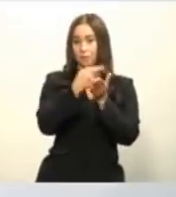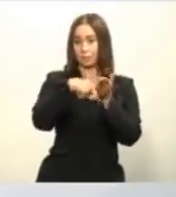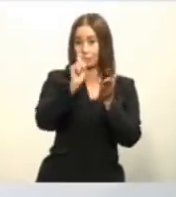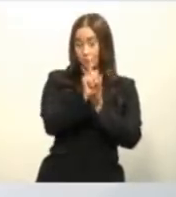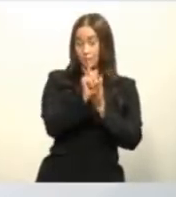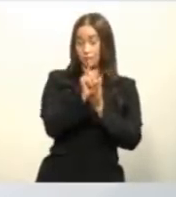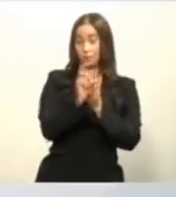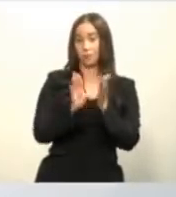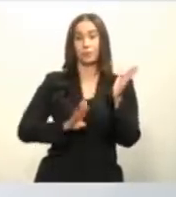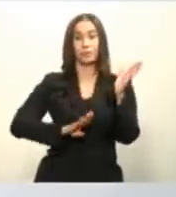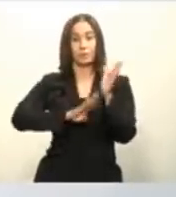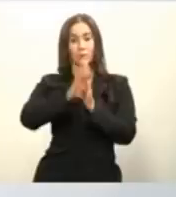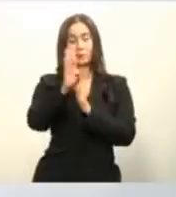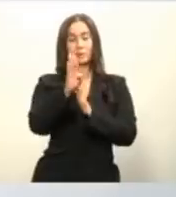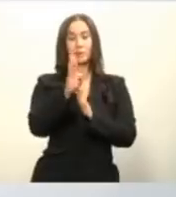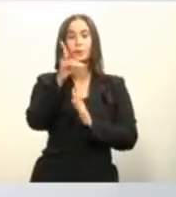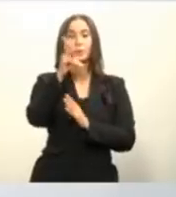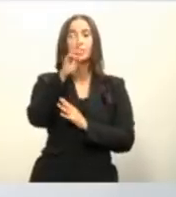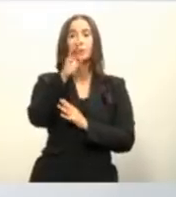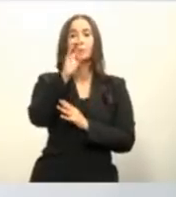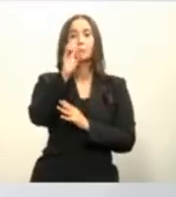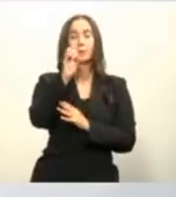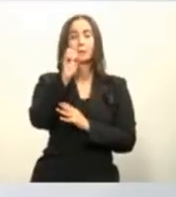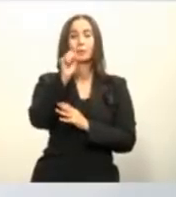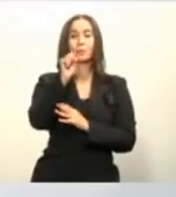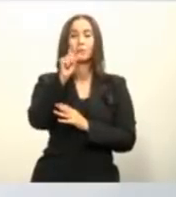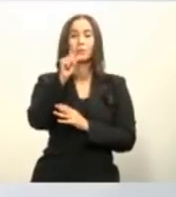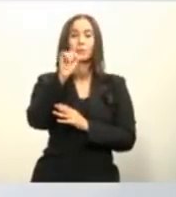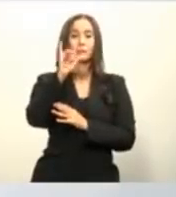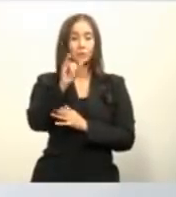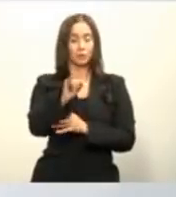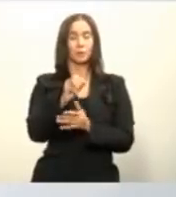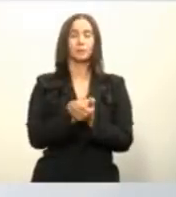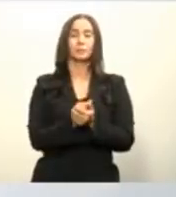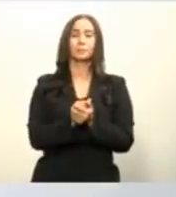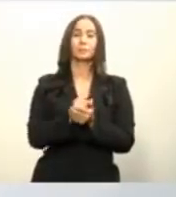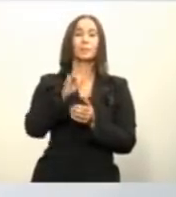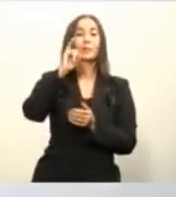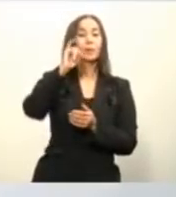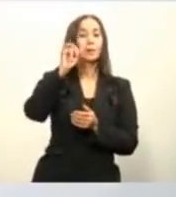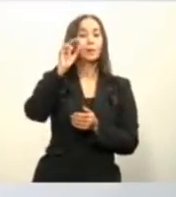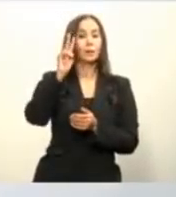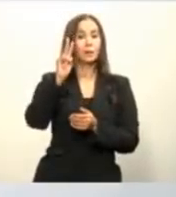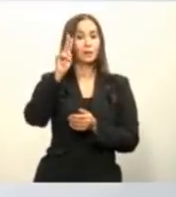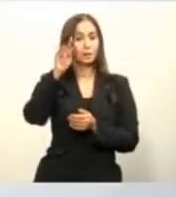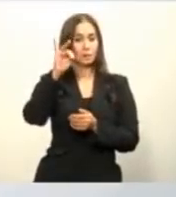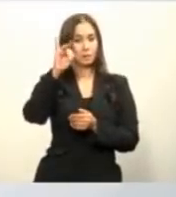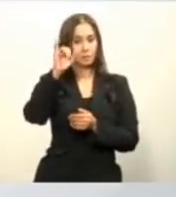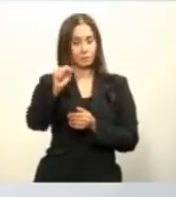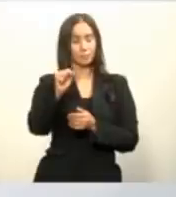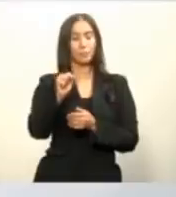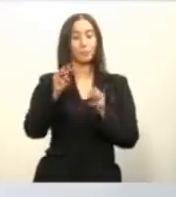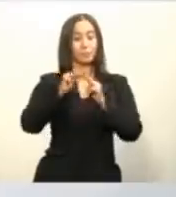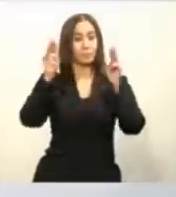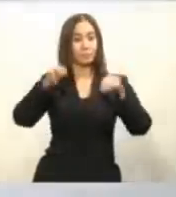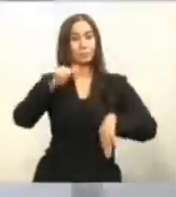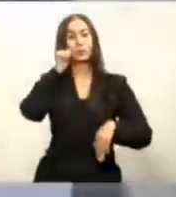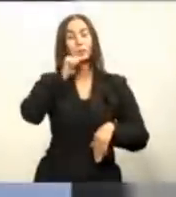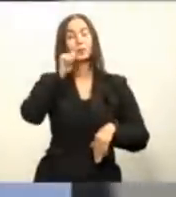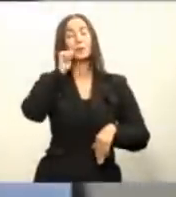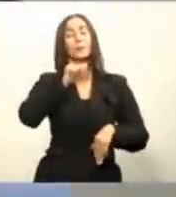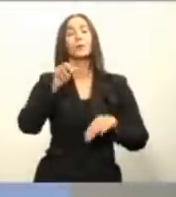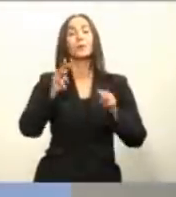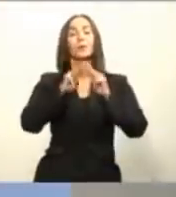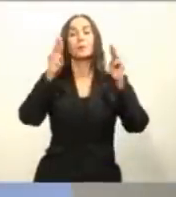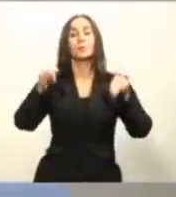hipotecario y fideicomiso prosoli si uven el inbi el ministerio de la mujer el ministerio de hacienda y el ministerio de economía